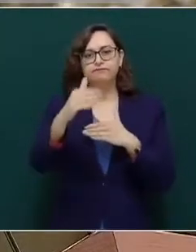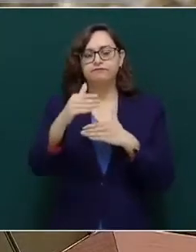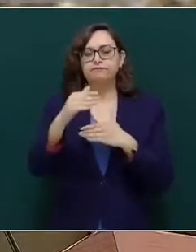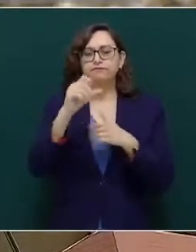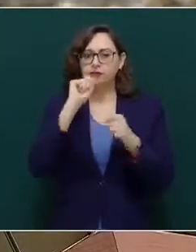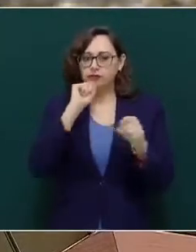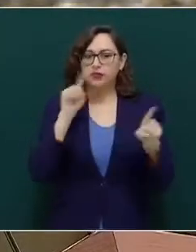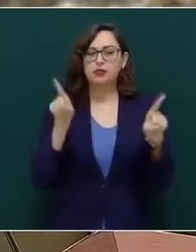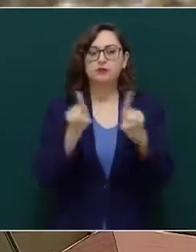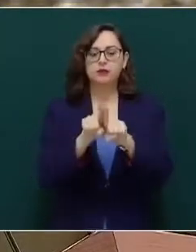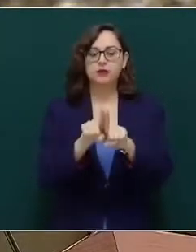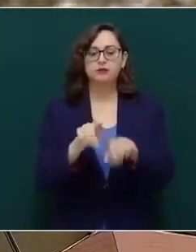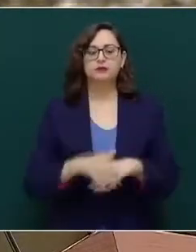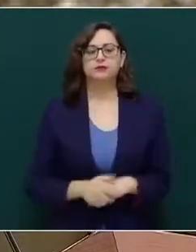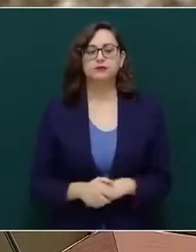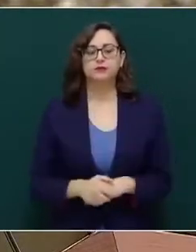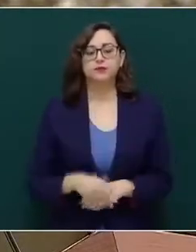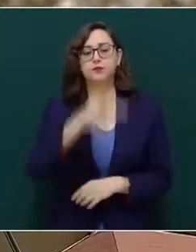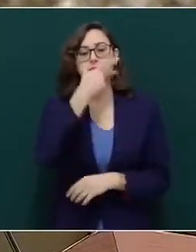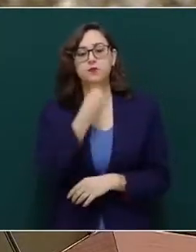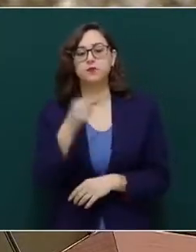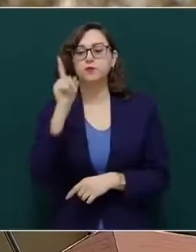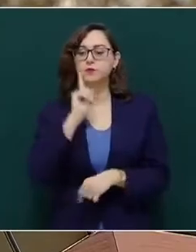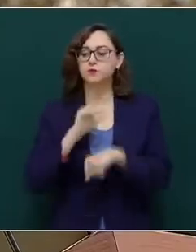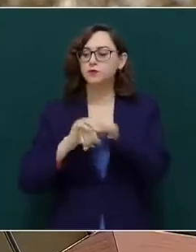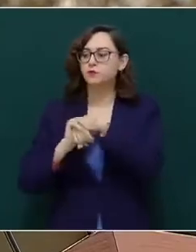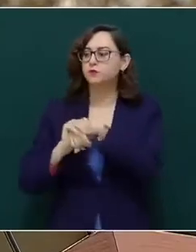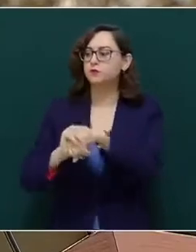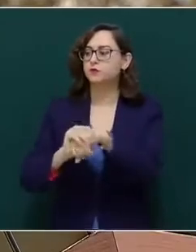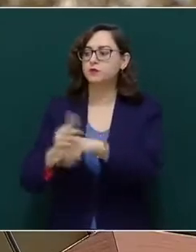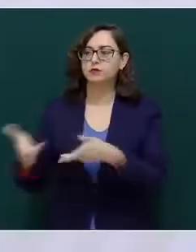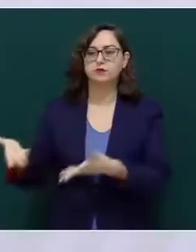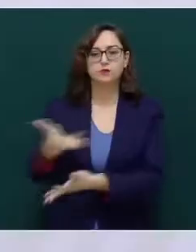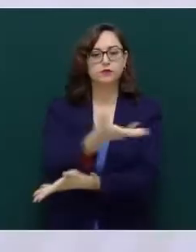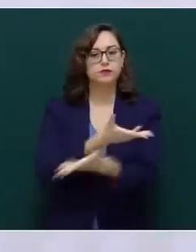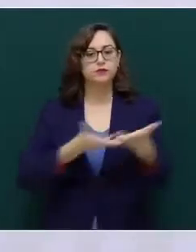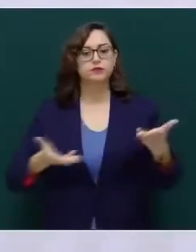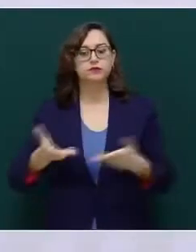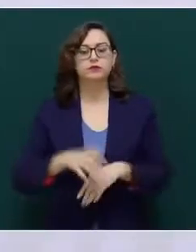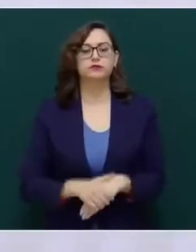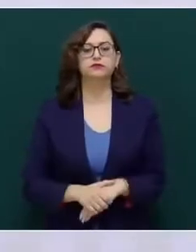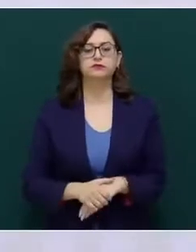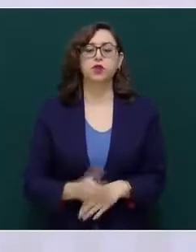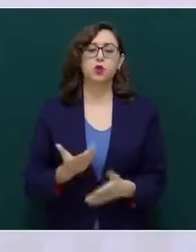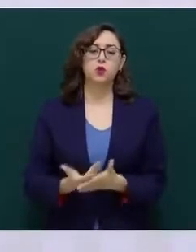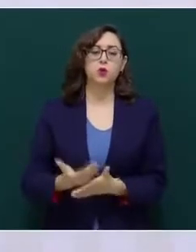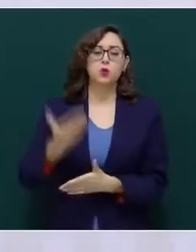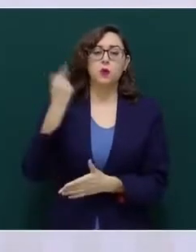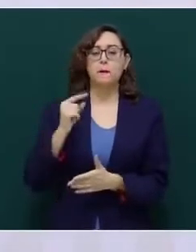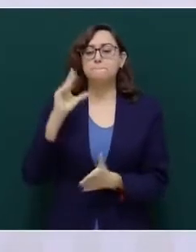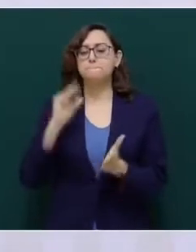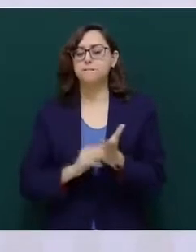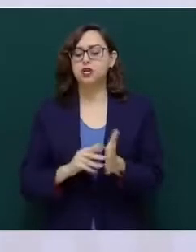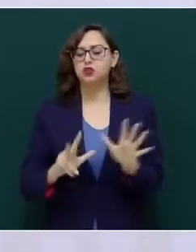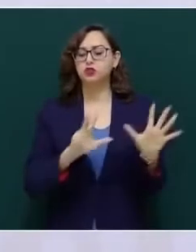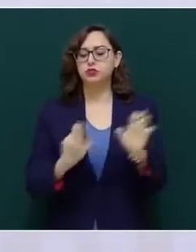Amigas y amigos todos, nacido en 1783,